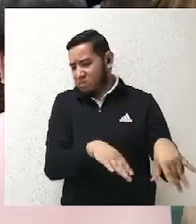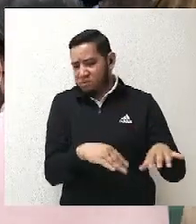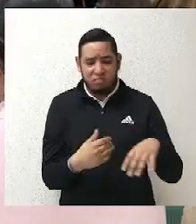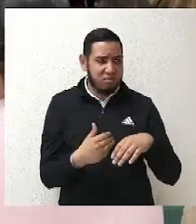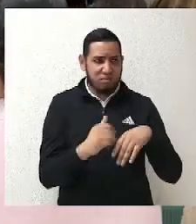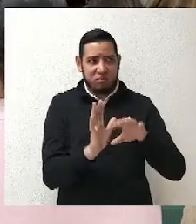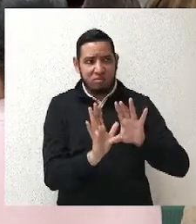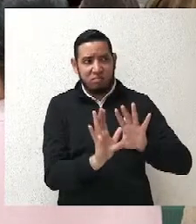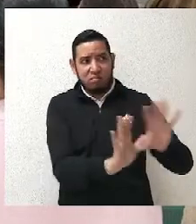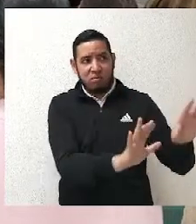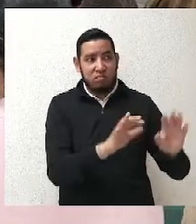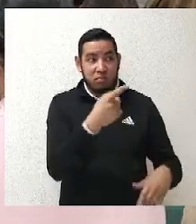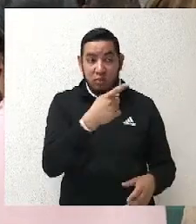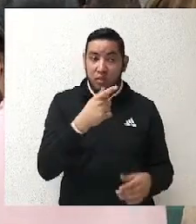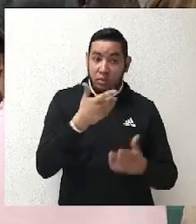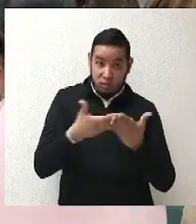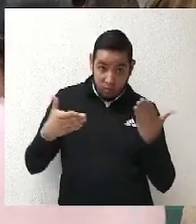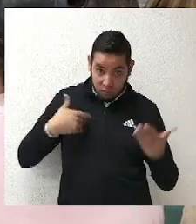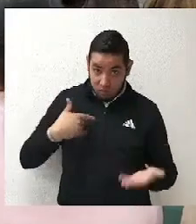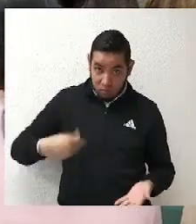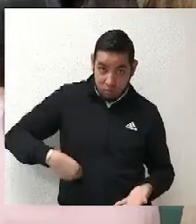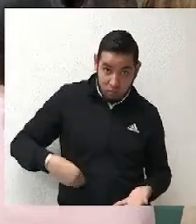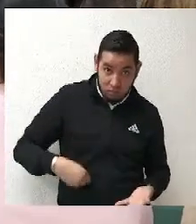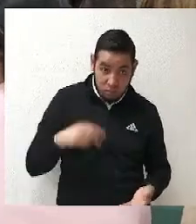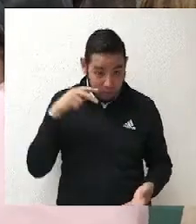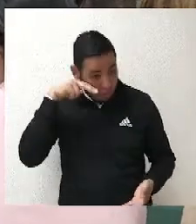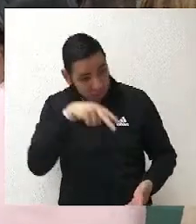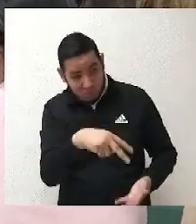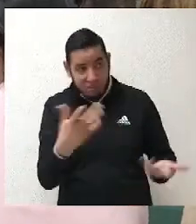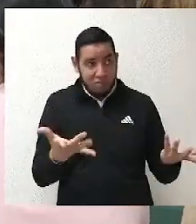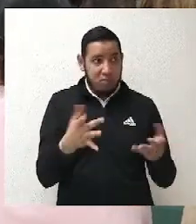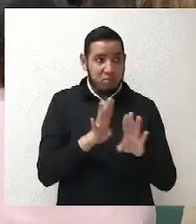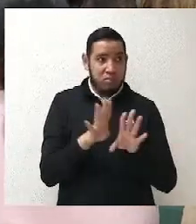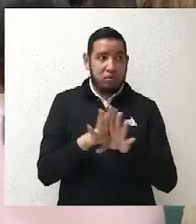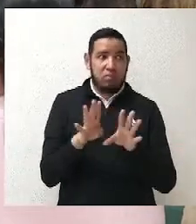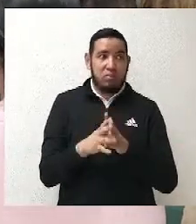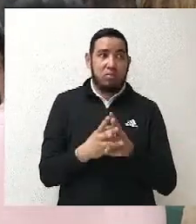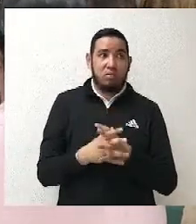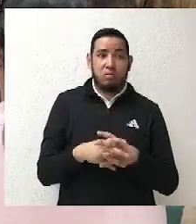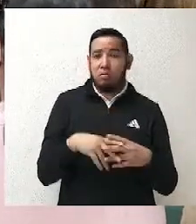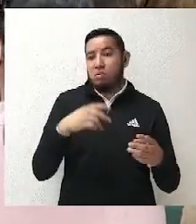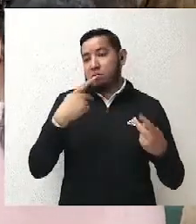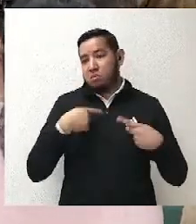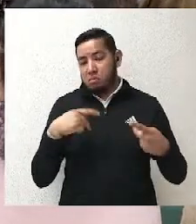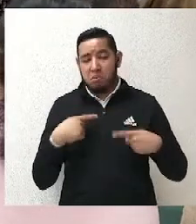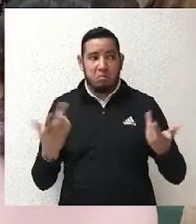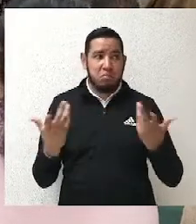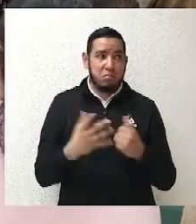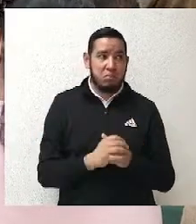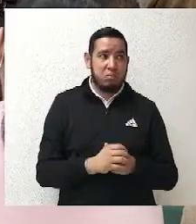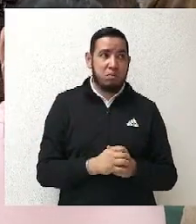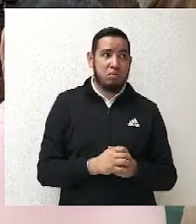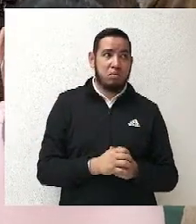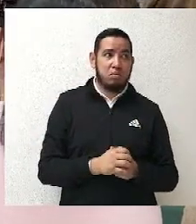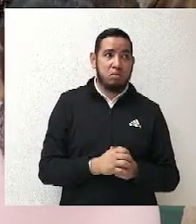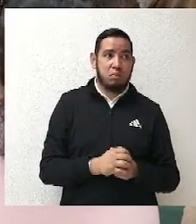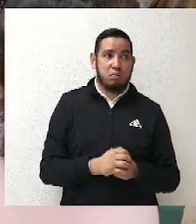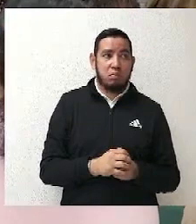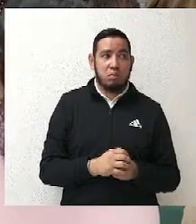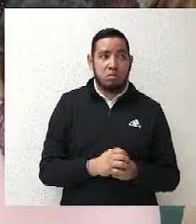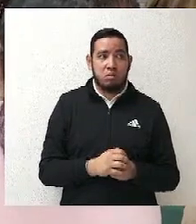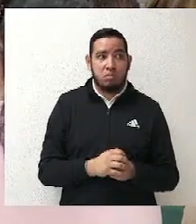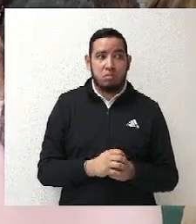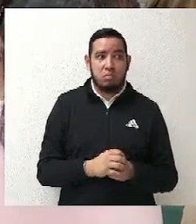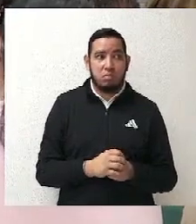una cosa es que ella cumpla como el perfil, con la estrategia, con los requisitos formales para ser precandidata única